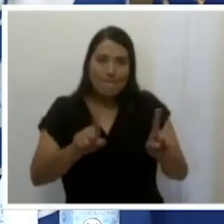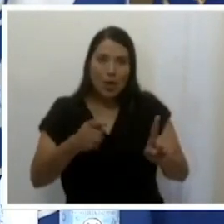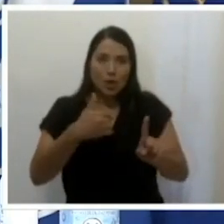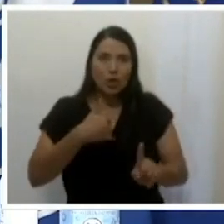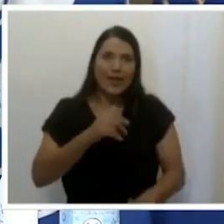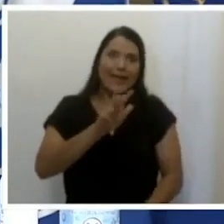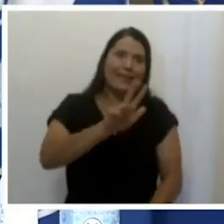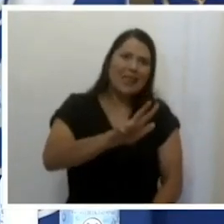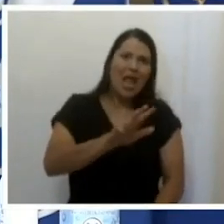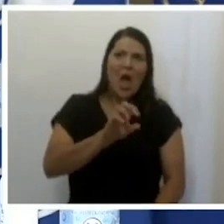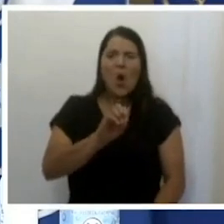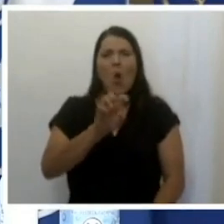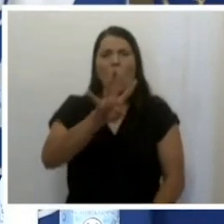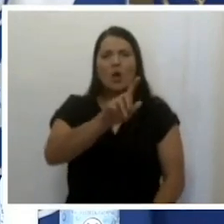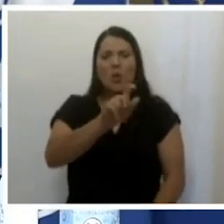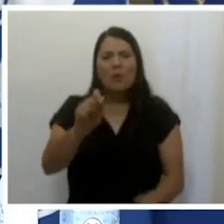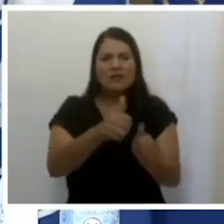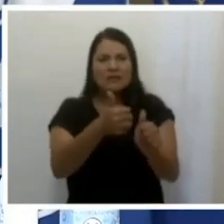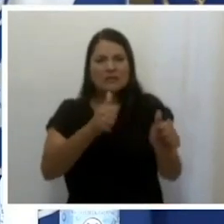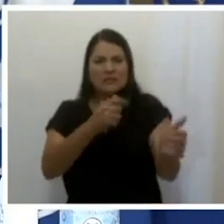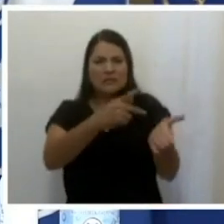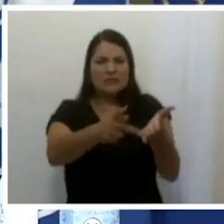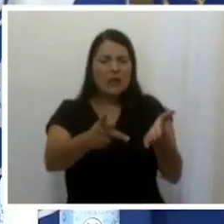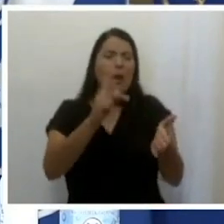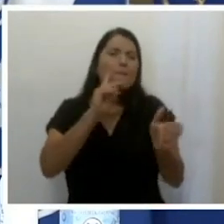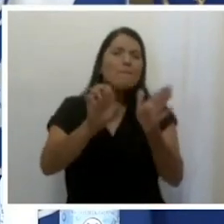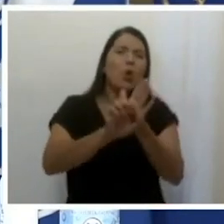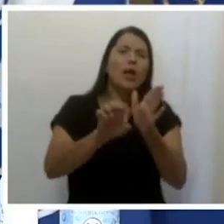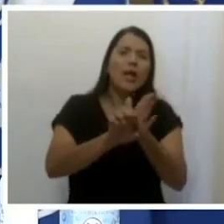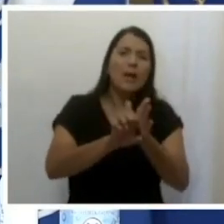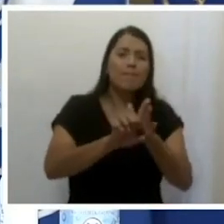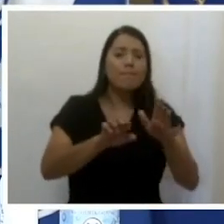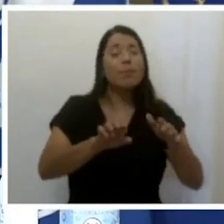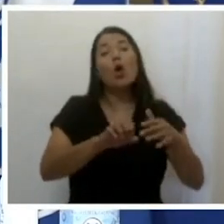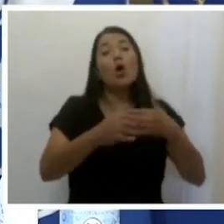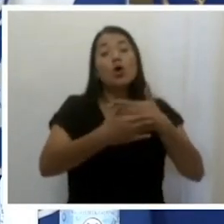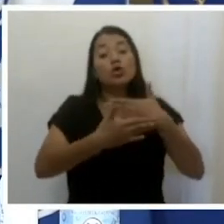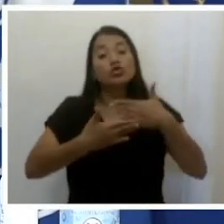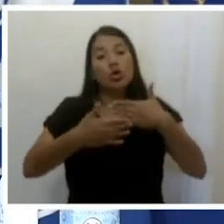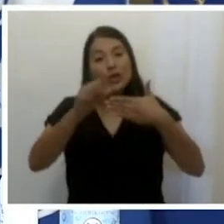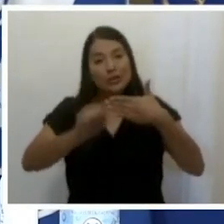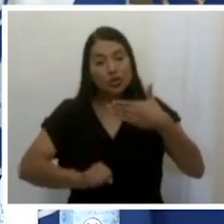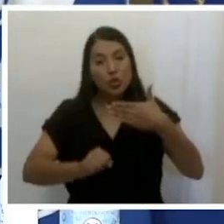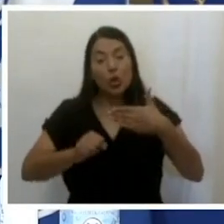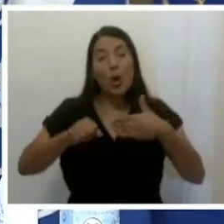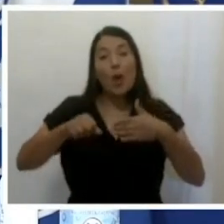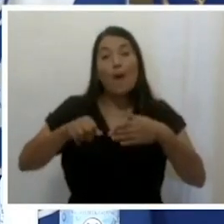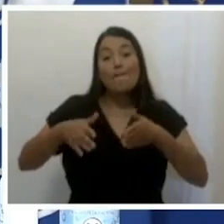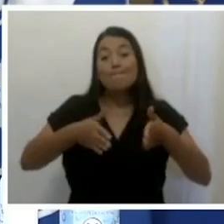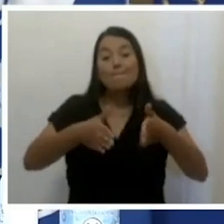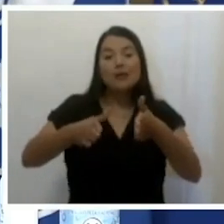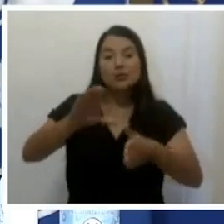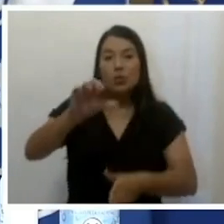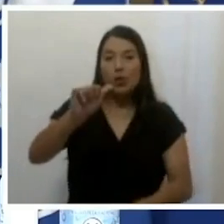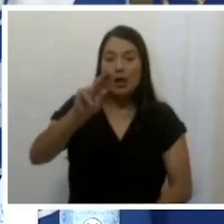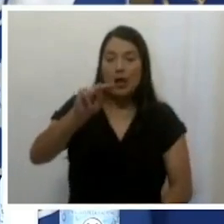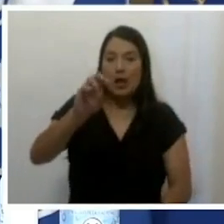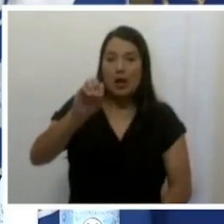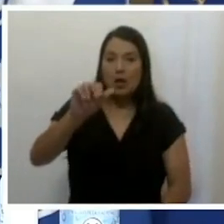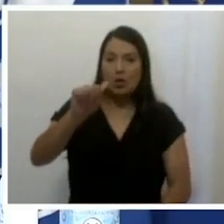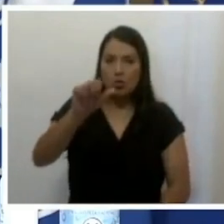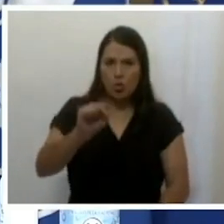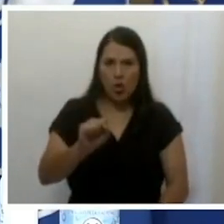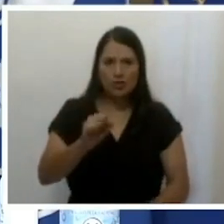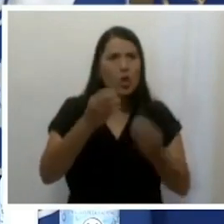atraso en los pagos, ejemplos son Azur, Paso Canoas, y varios centros médicos más del país. Muchos están debiendo la